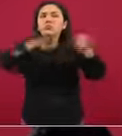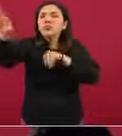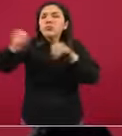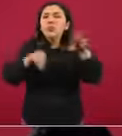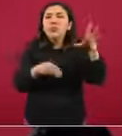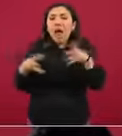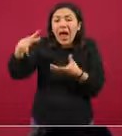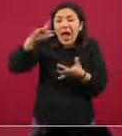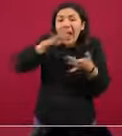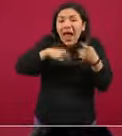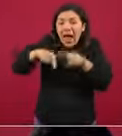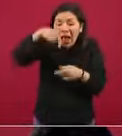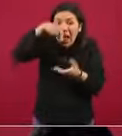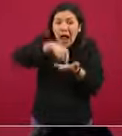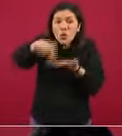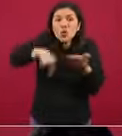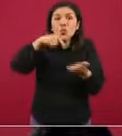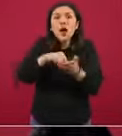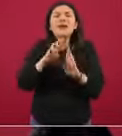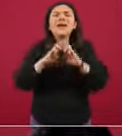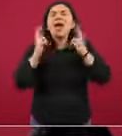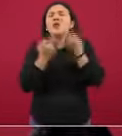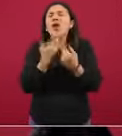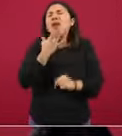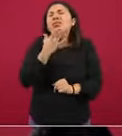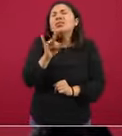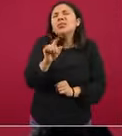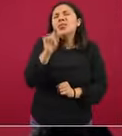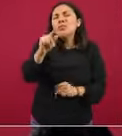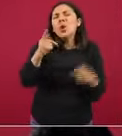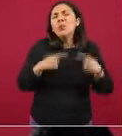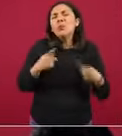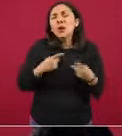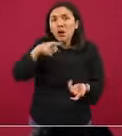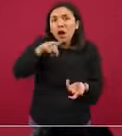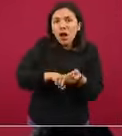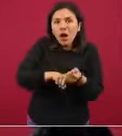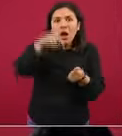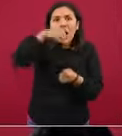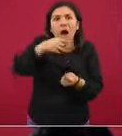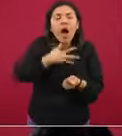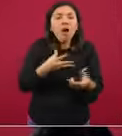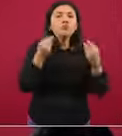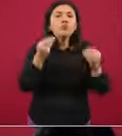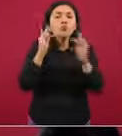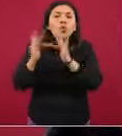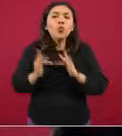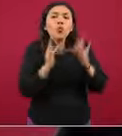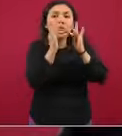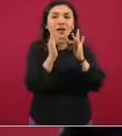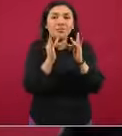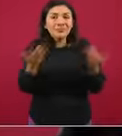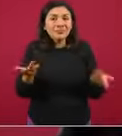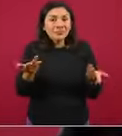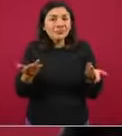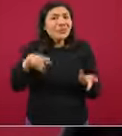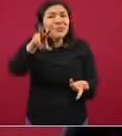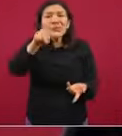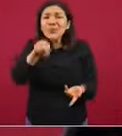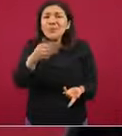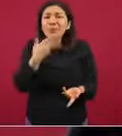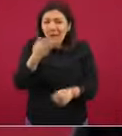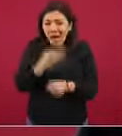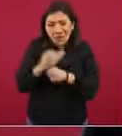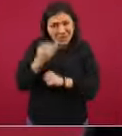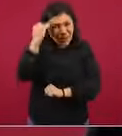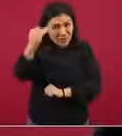La red de personas que al final en esa fiesta están coincidiendo, mucho. Entonces, por eso no, no es